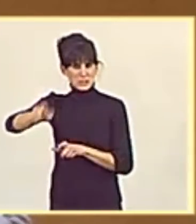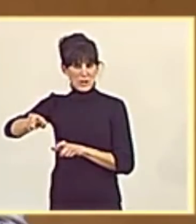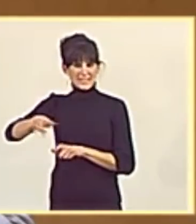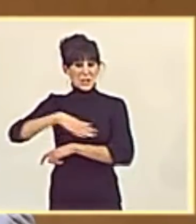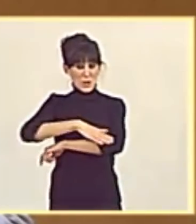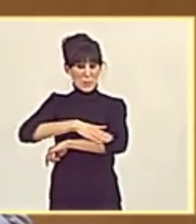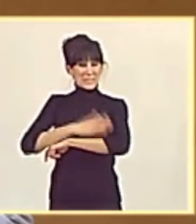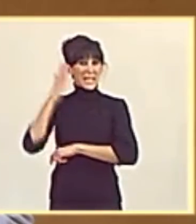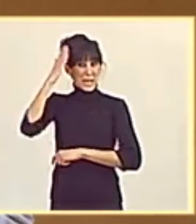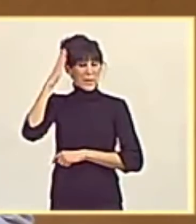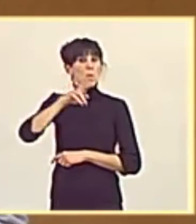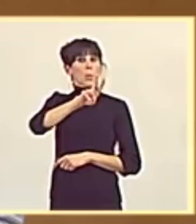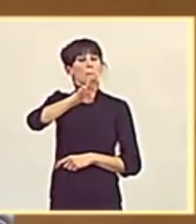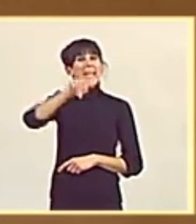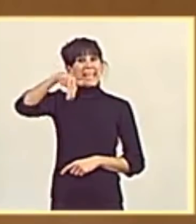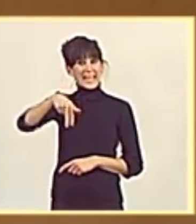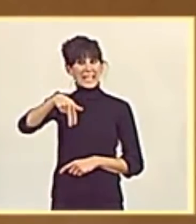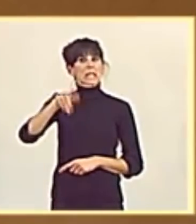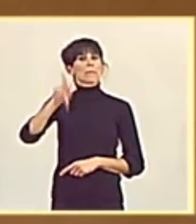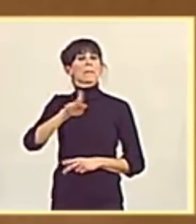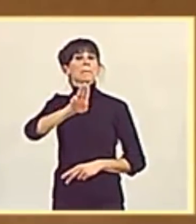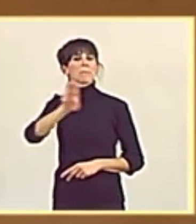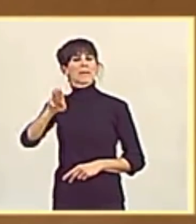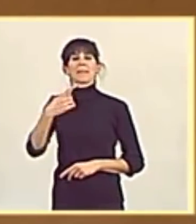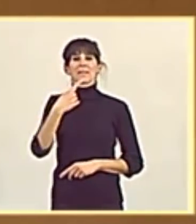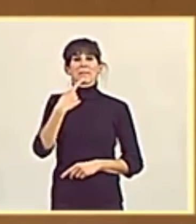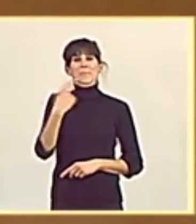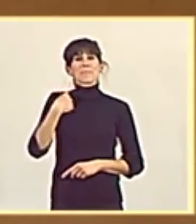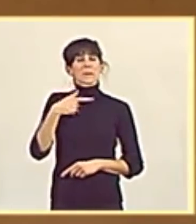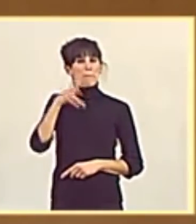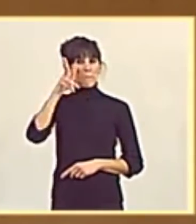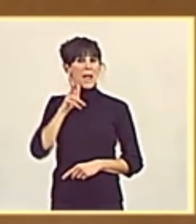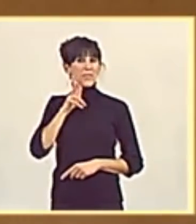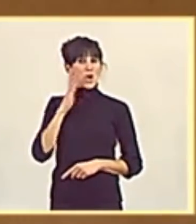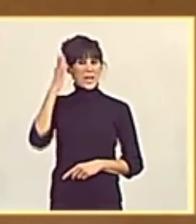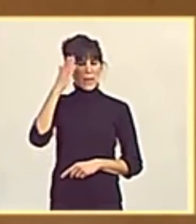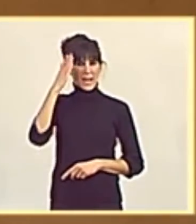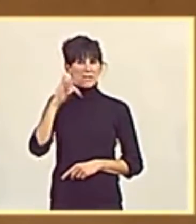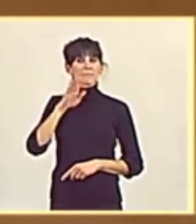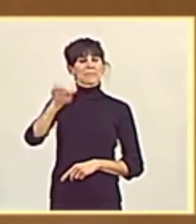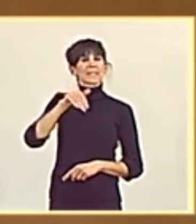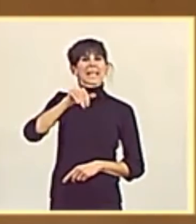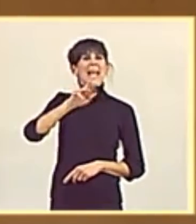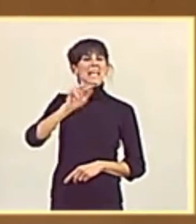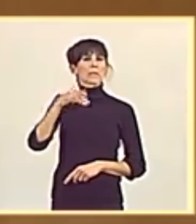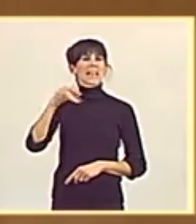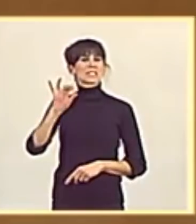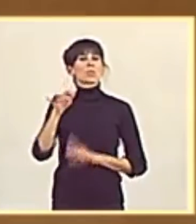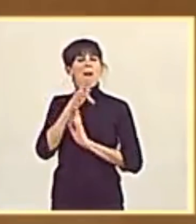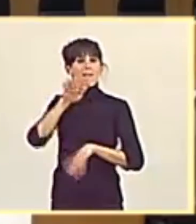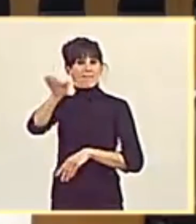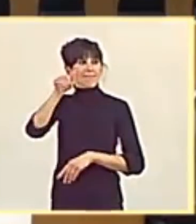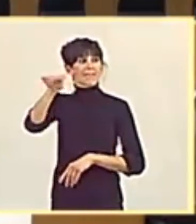de Navarra, de UPyN y Partido Popular citó en el Palacio de Navarra a Erri Batasuna hasta en dos